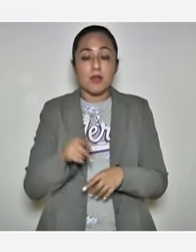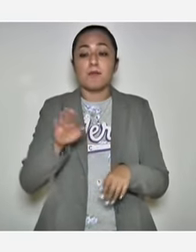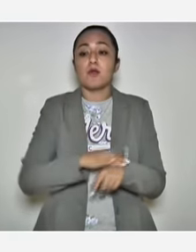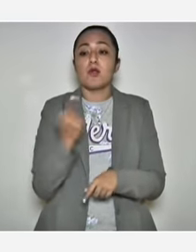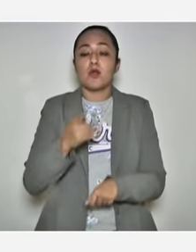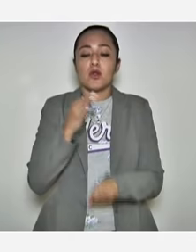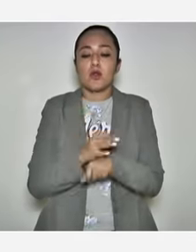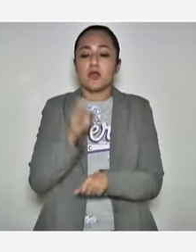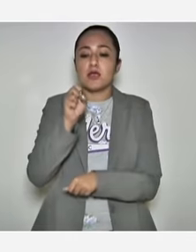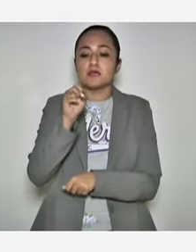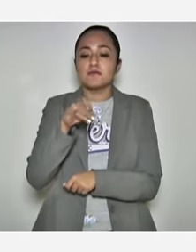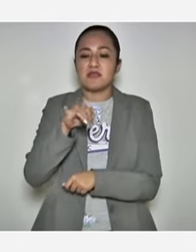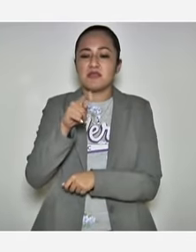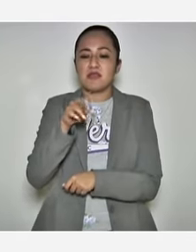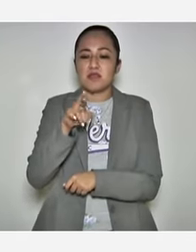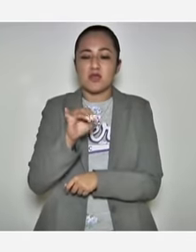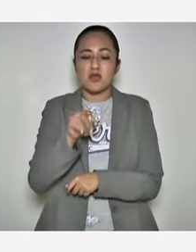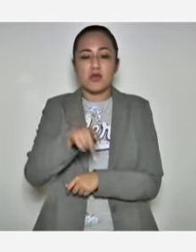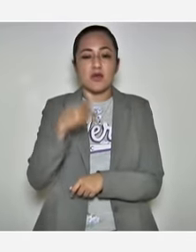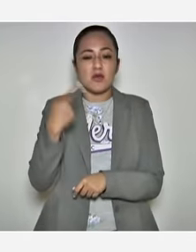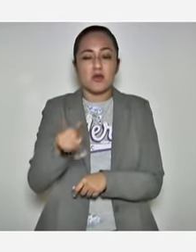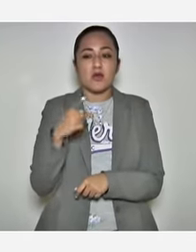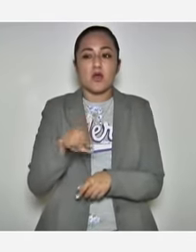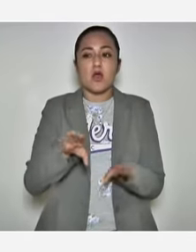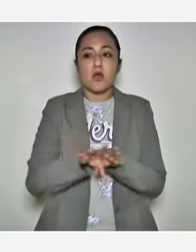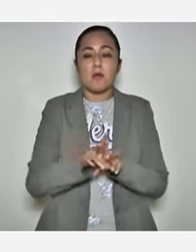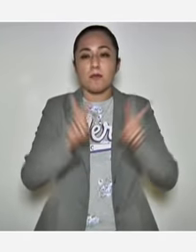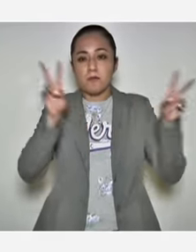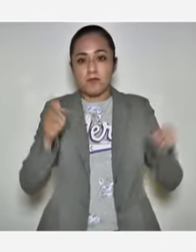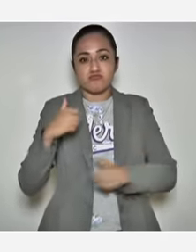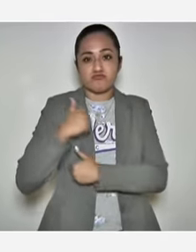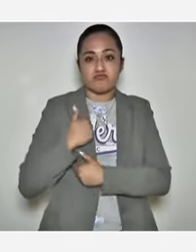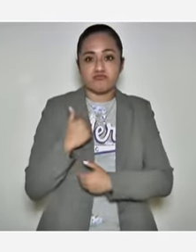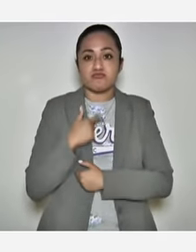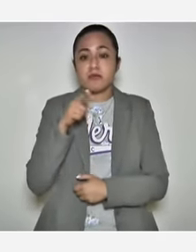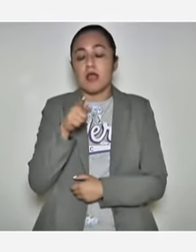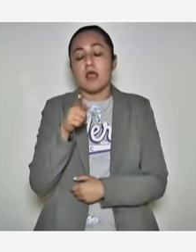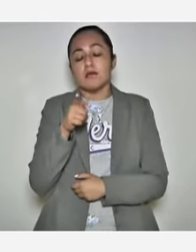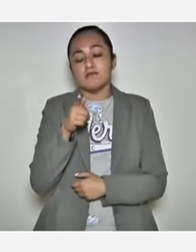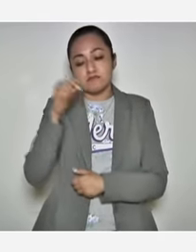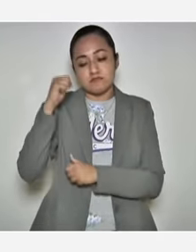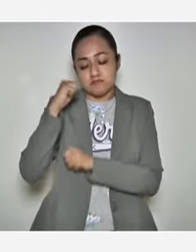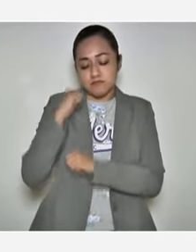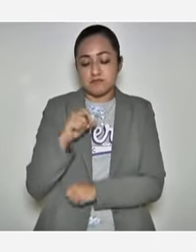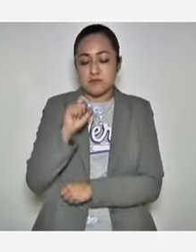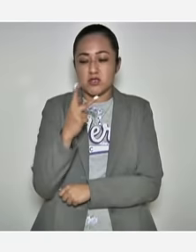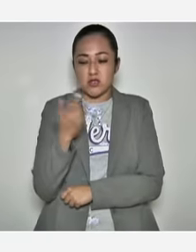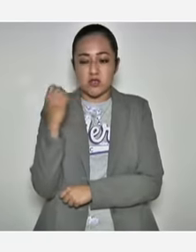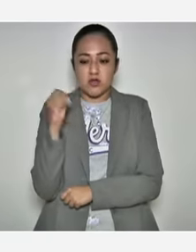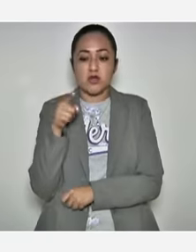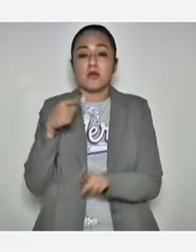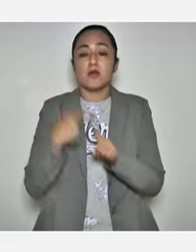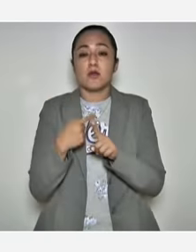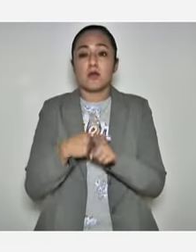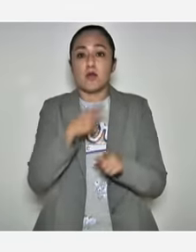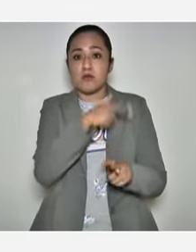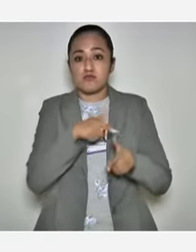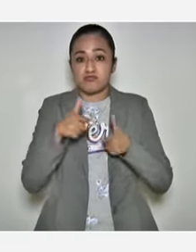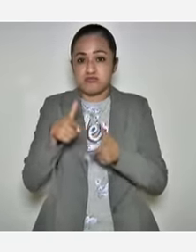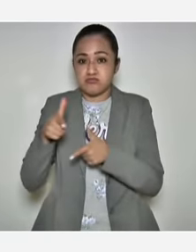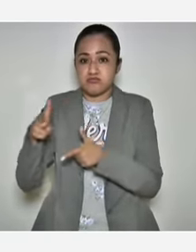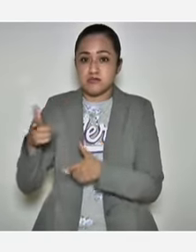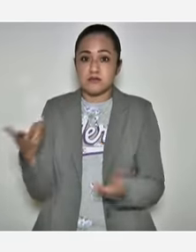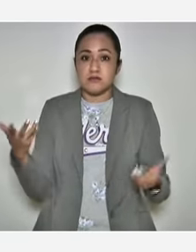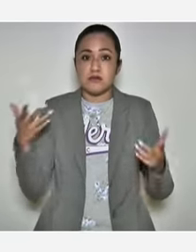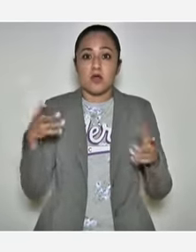Simitrio, el dirigente de la 28 de octubre, pues denunció que tomaron un comando armado, pues